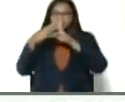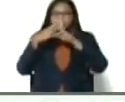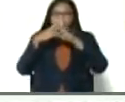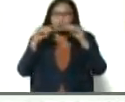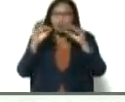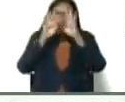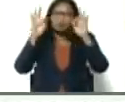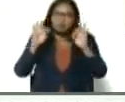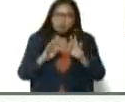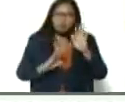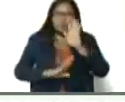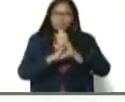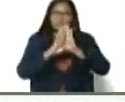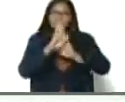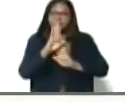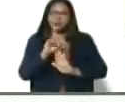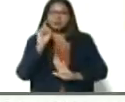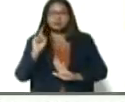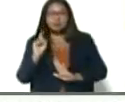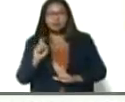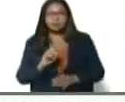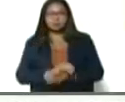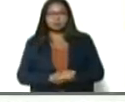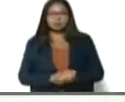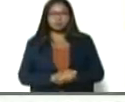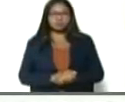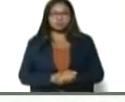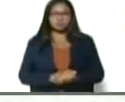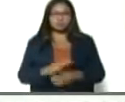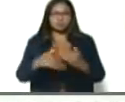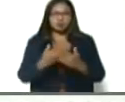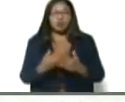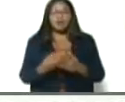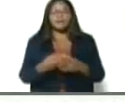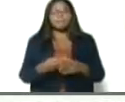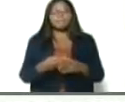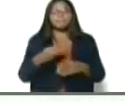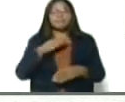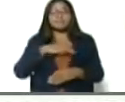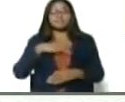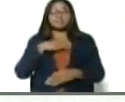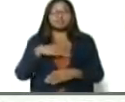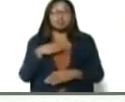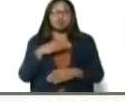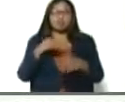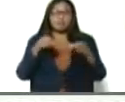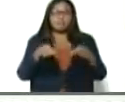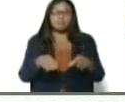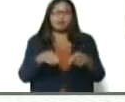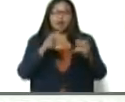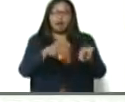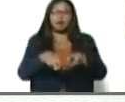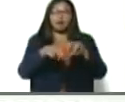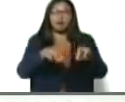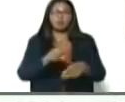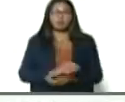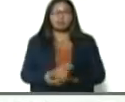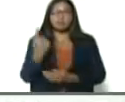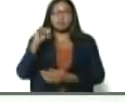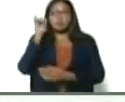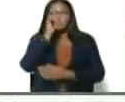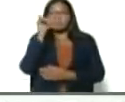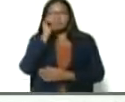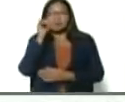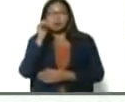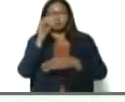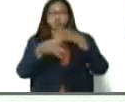del desarrollo necesario de la gran misión Agro-Venezuela. Tenemos un video, lo